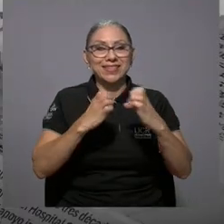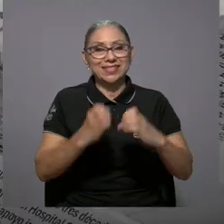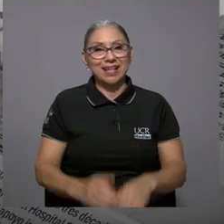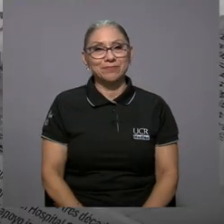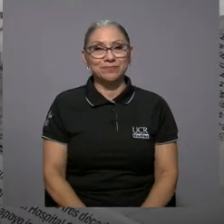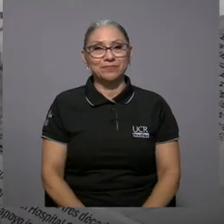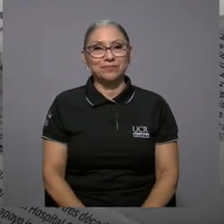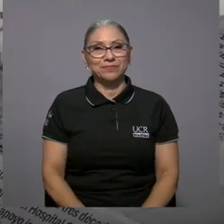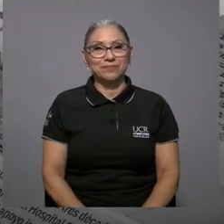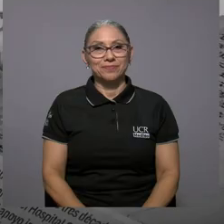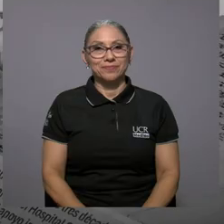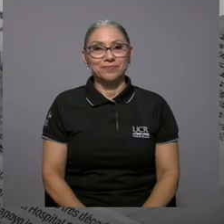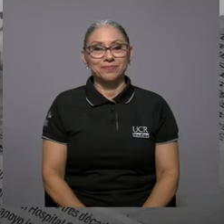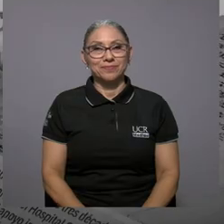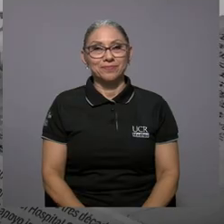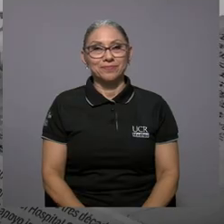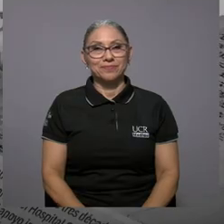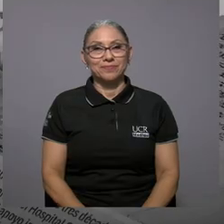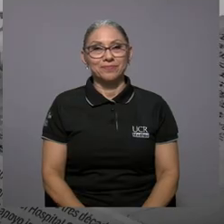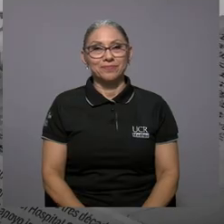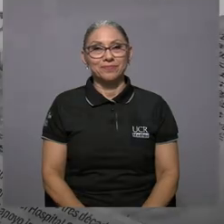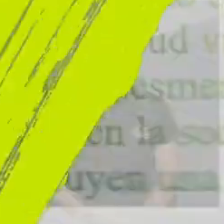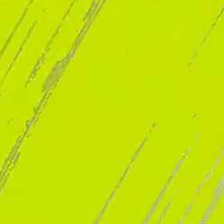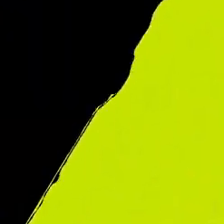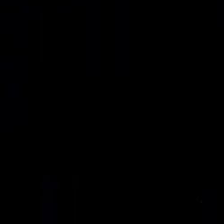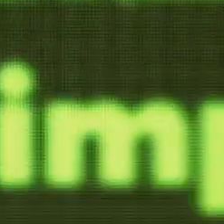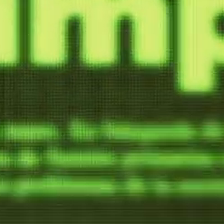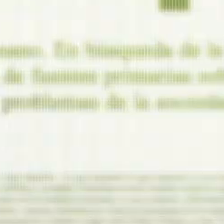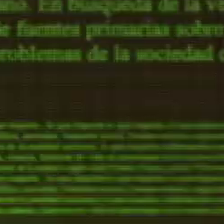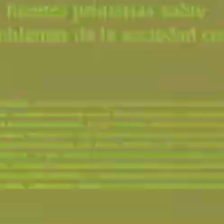pero ya enseguida continuamos con la entrevista